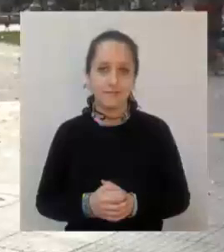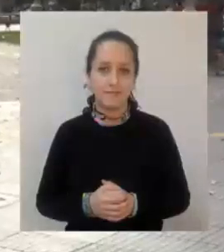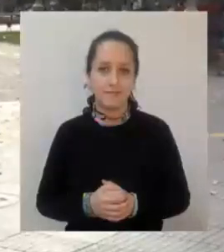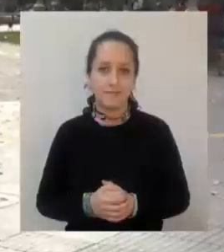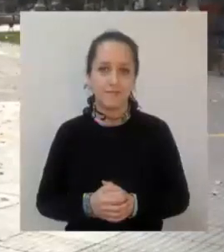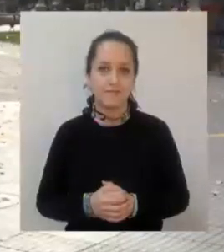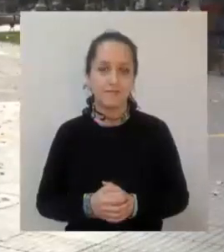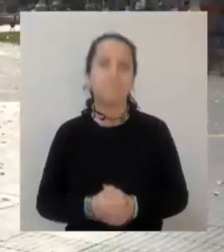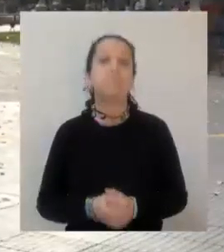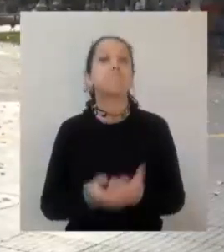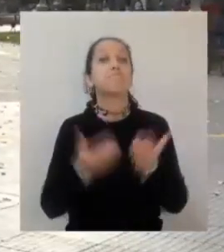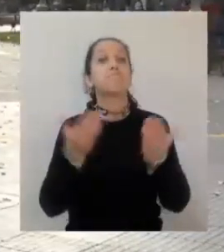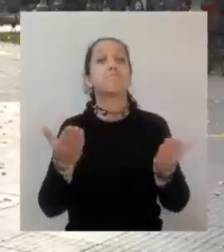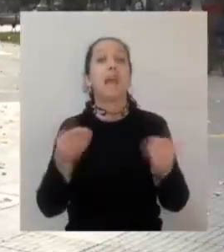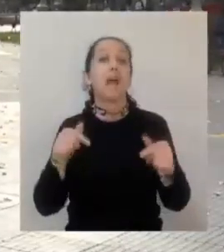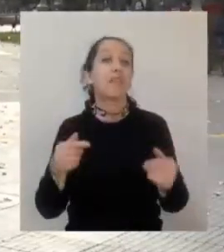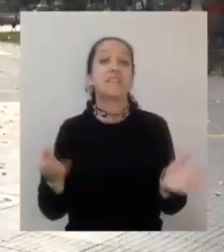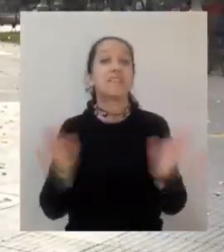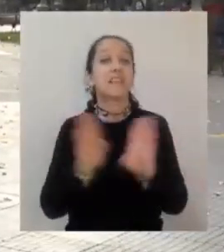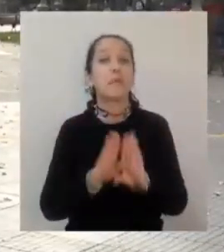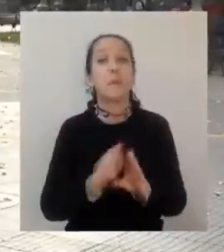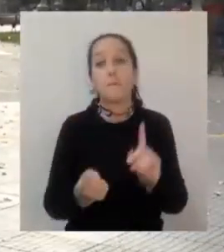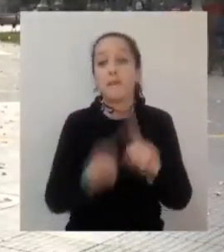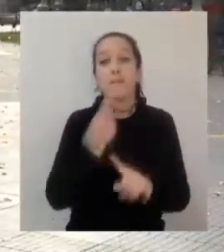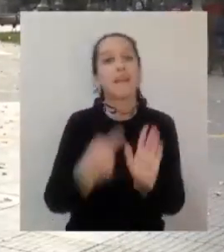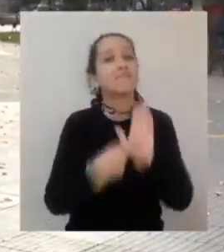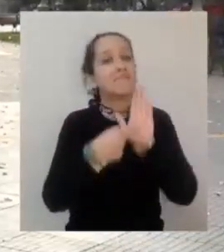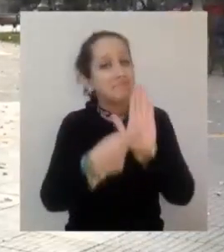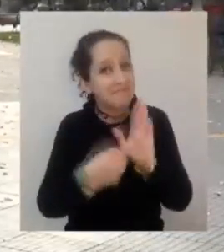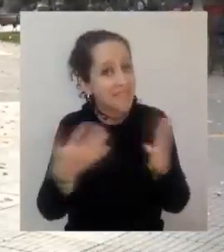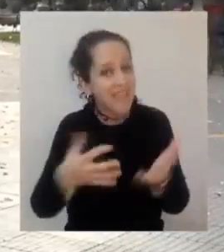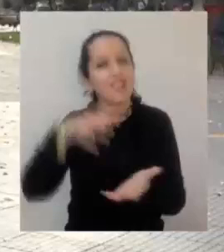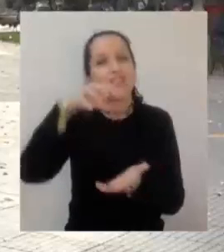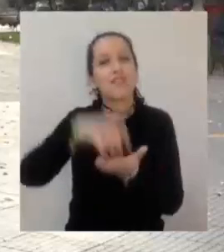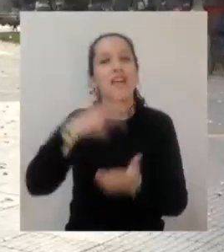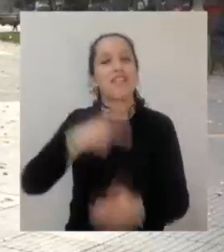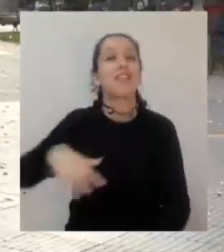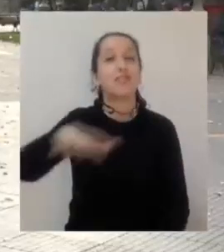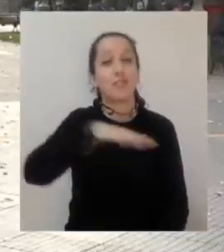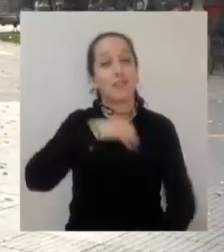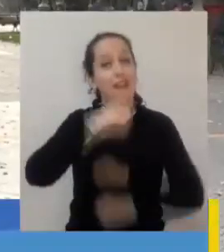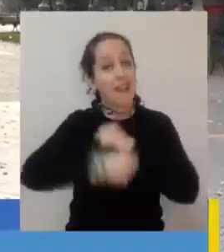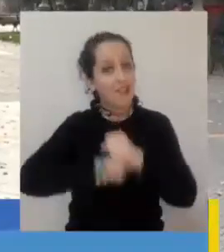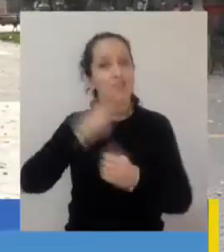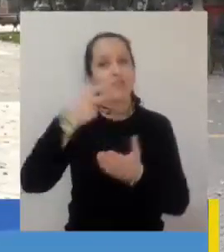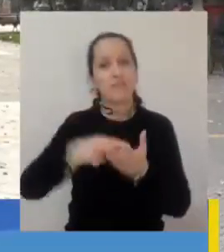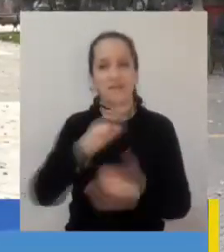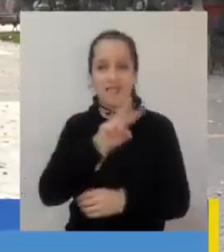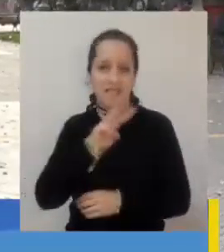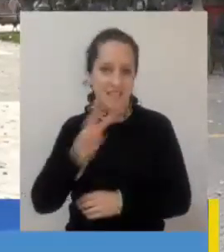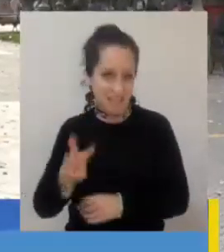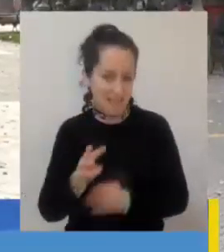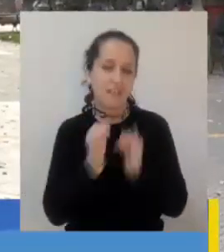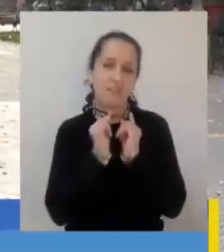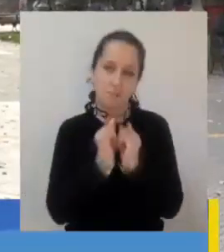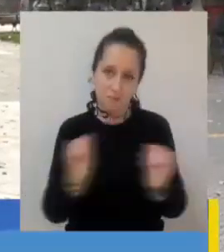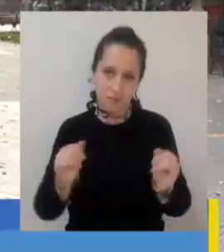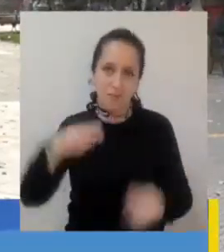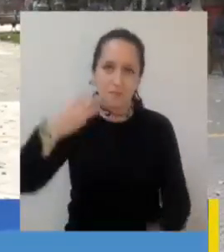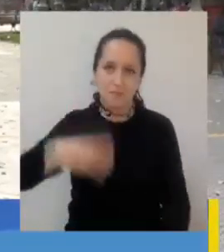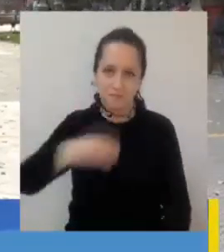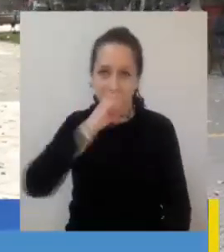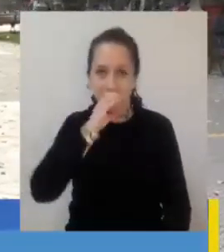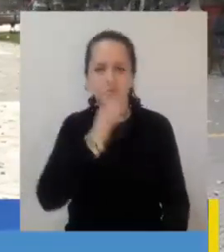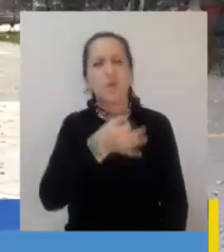Y así cerramos esta primera edición del programa Ciudad de Todas y Todos del año 2023 el informativo de la Municipalidad de